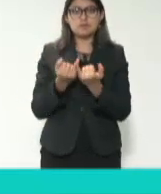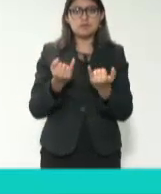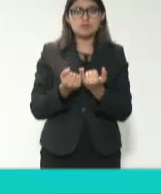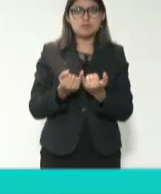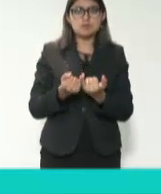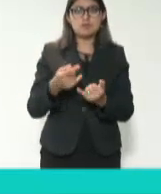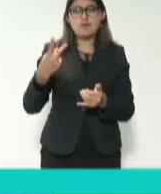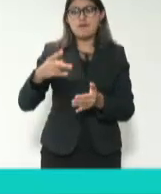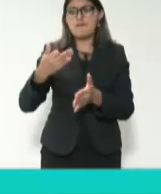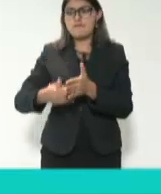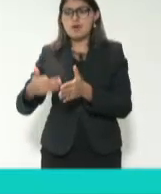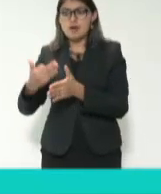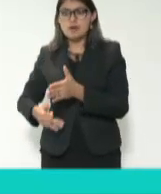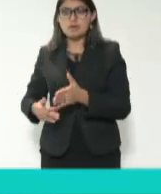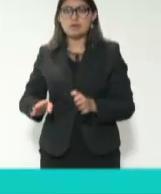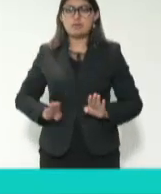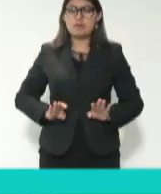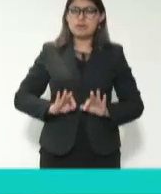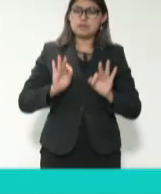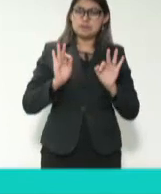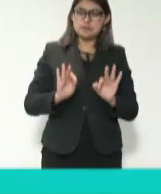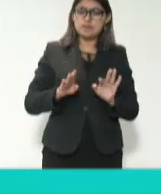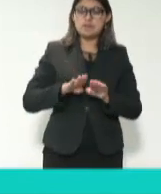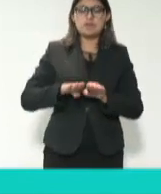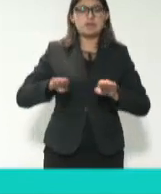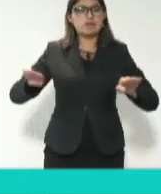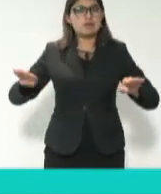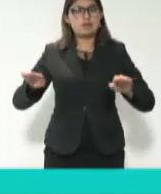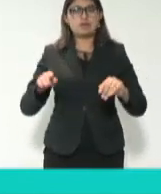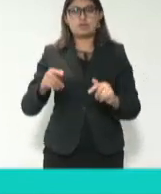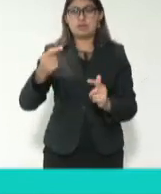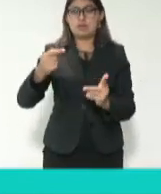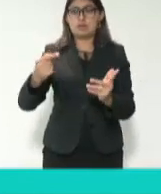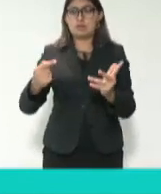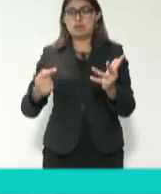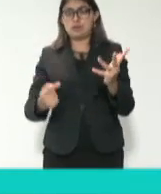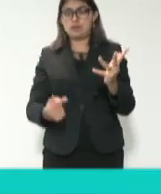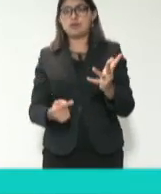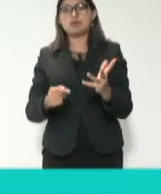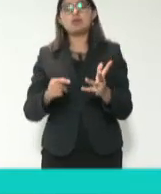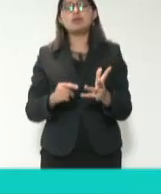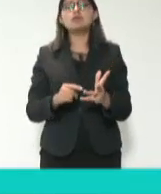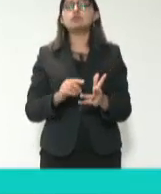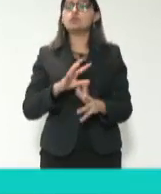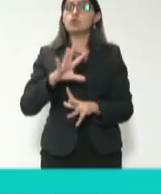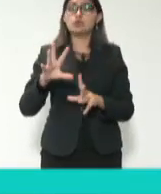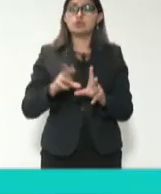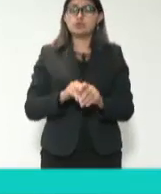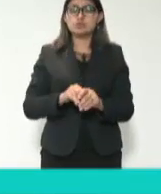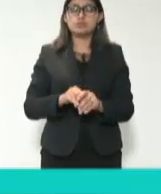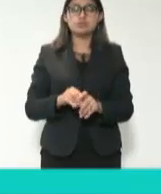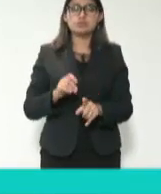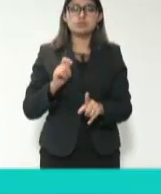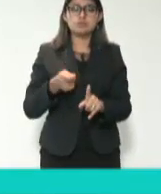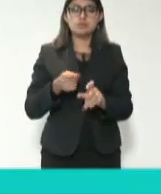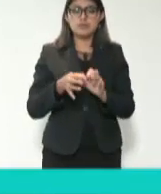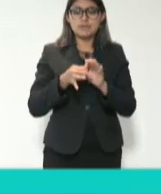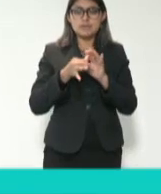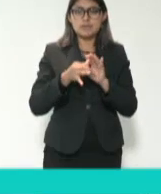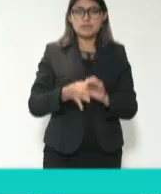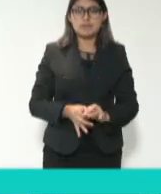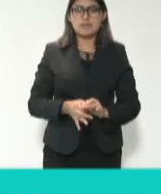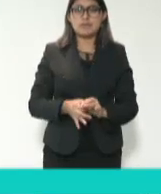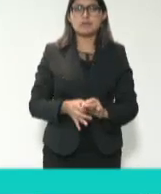la eficiencia, la integridad y equidad. Todos estos elementos, de alguna manera, están integrados en